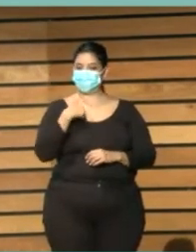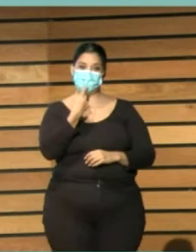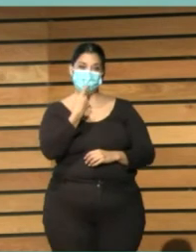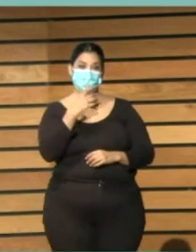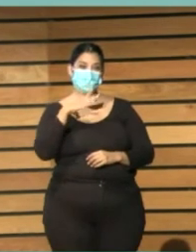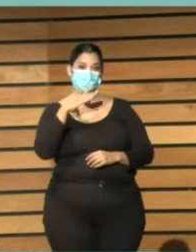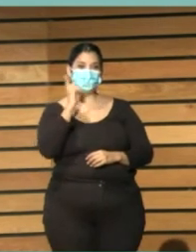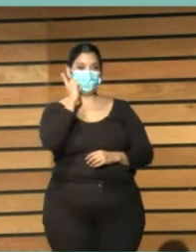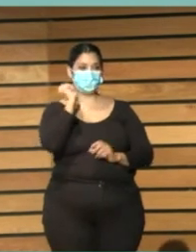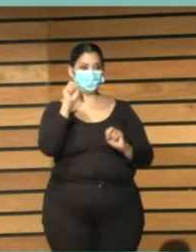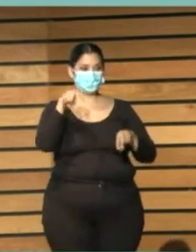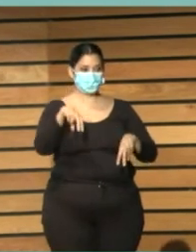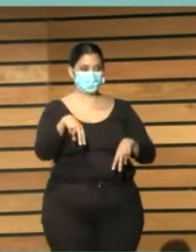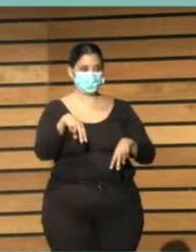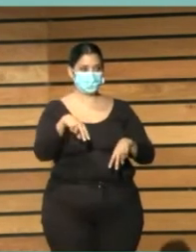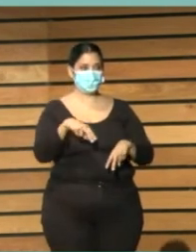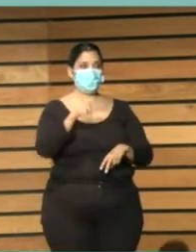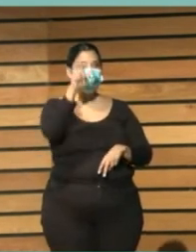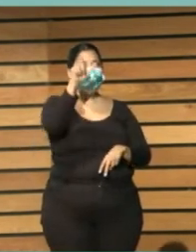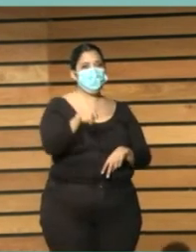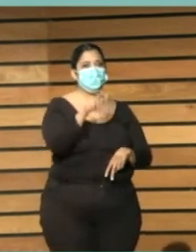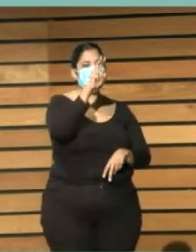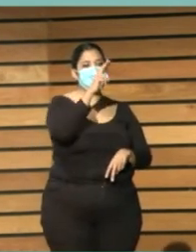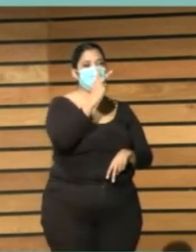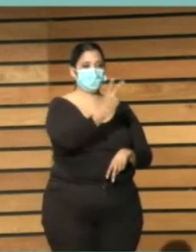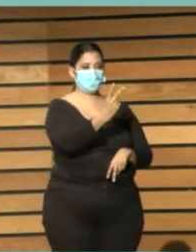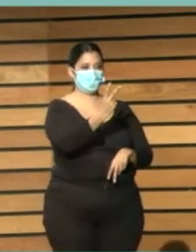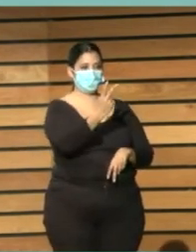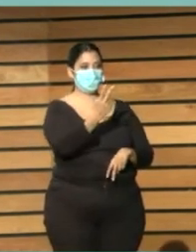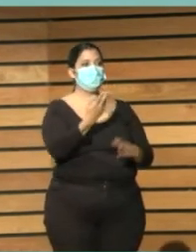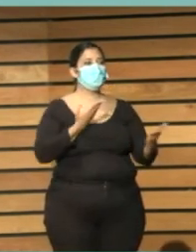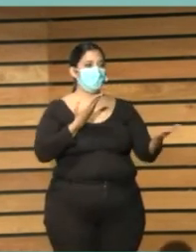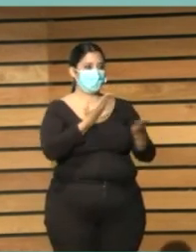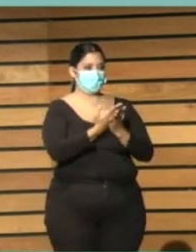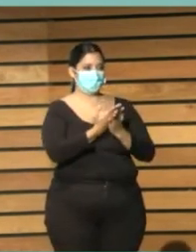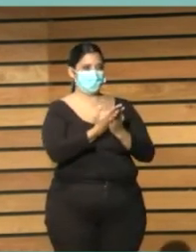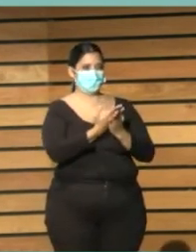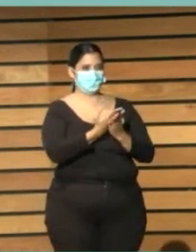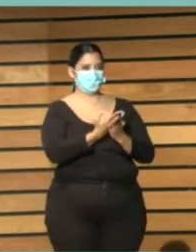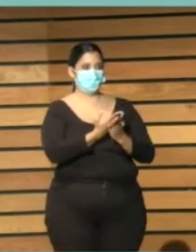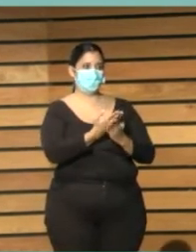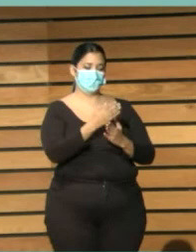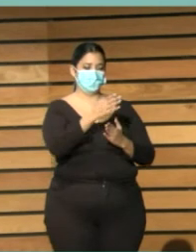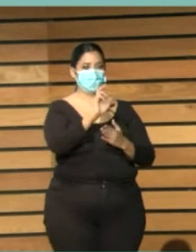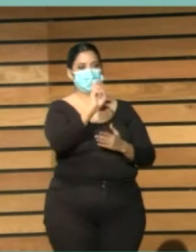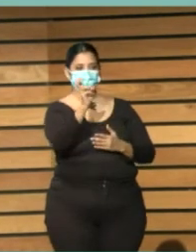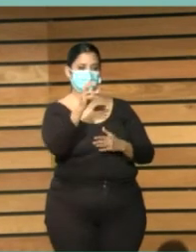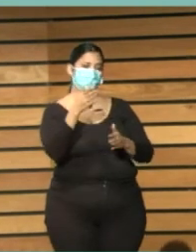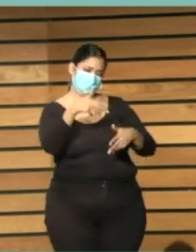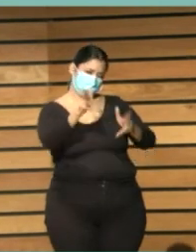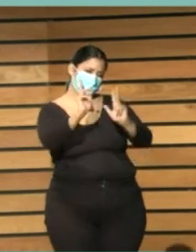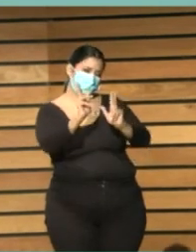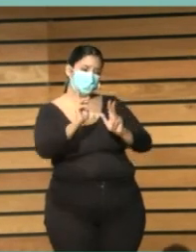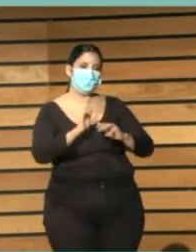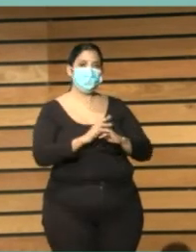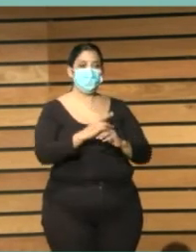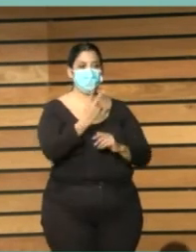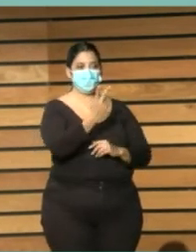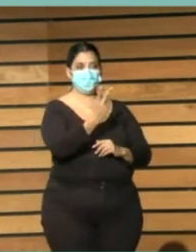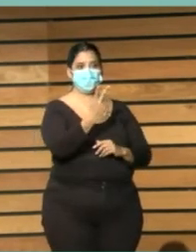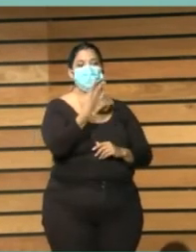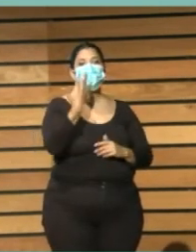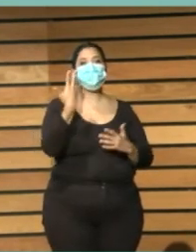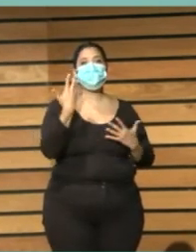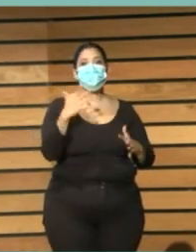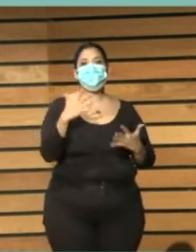le voy a pedir a Alicia incluso a Gloria me le dejo en paz que estás atenta que os tuiteen donde podéis